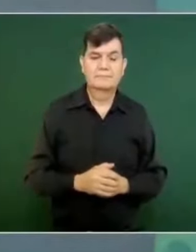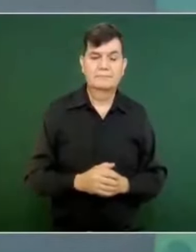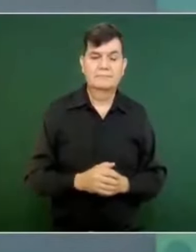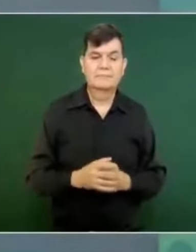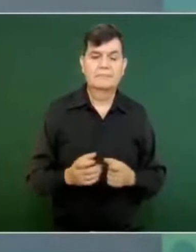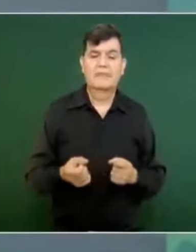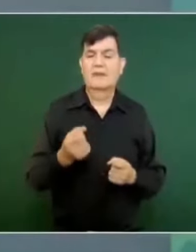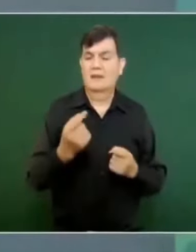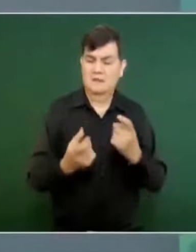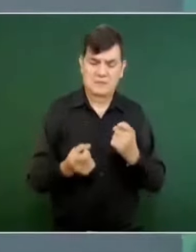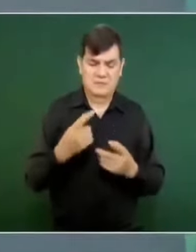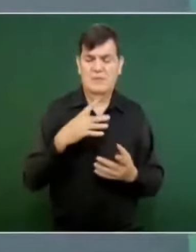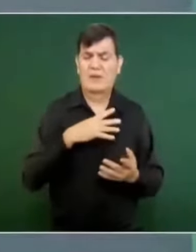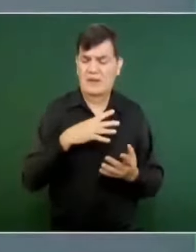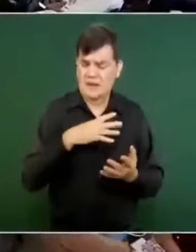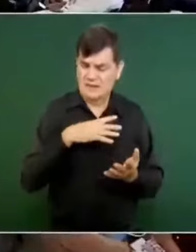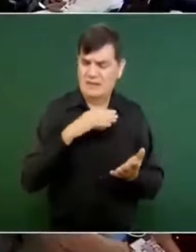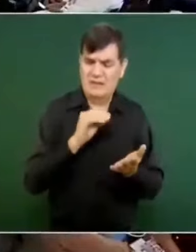todavía…